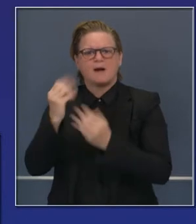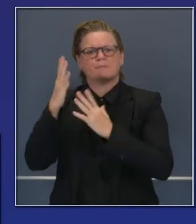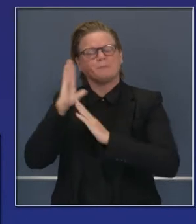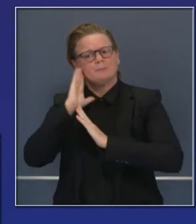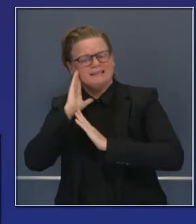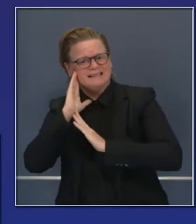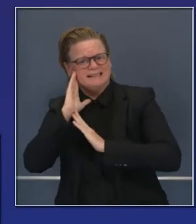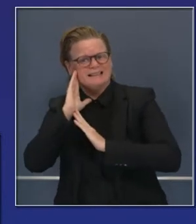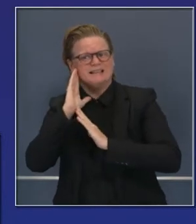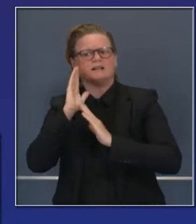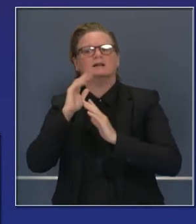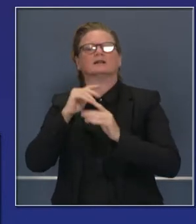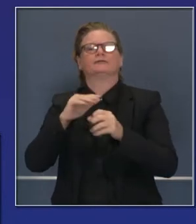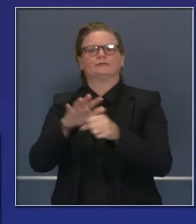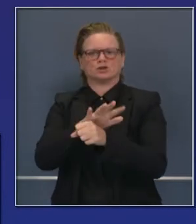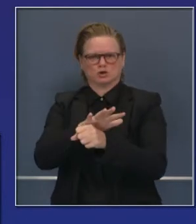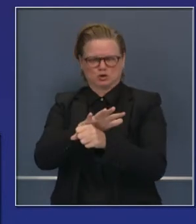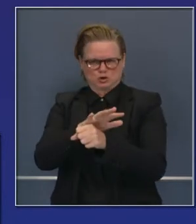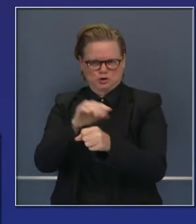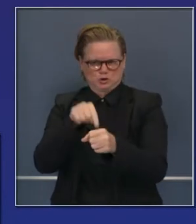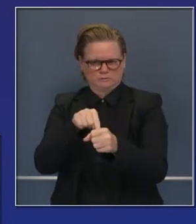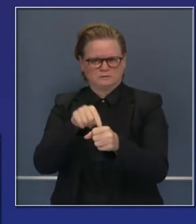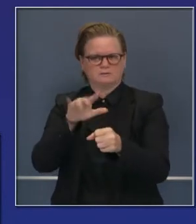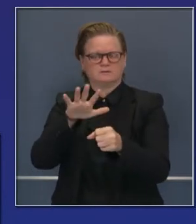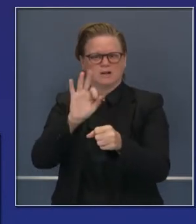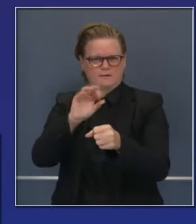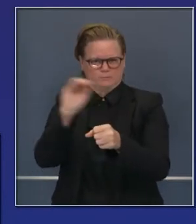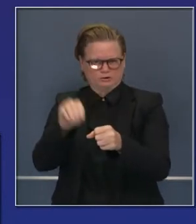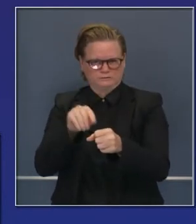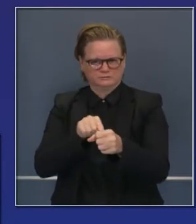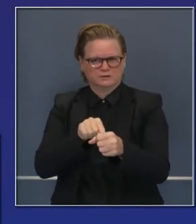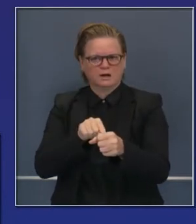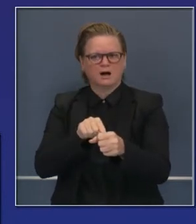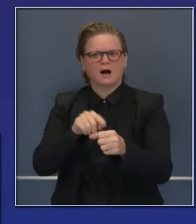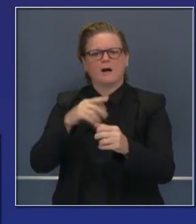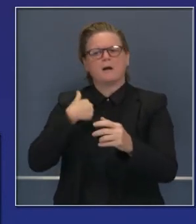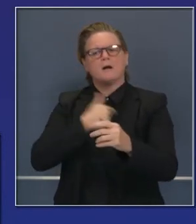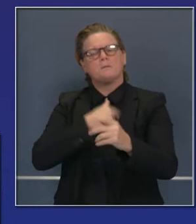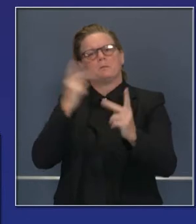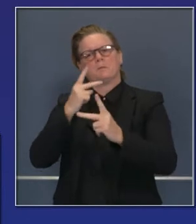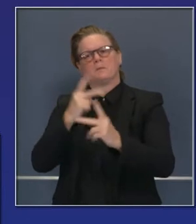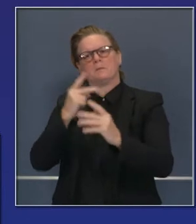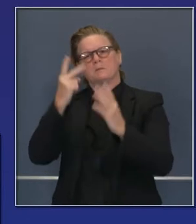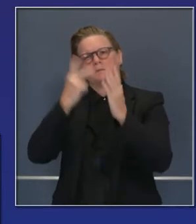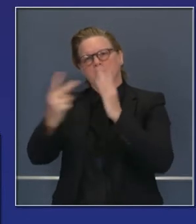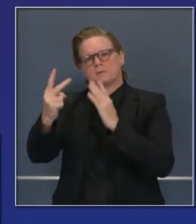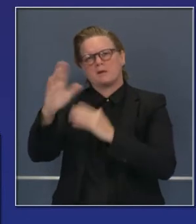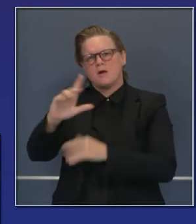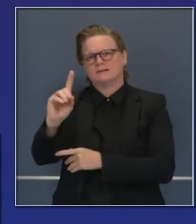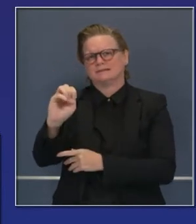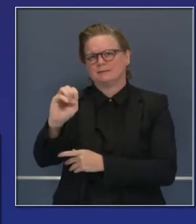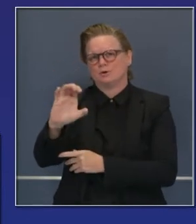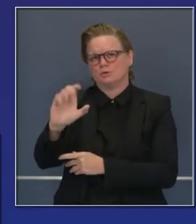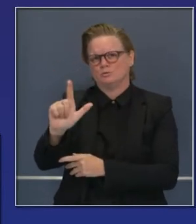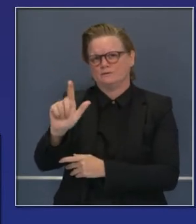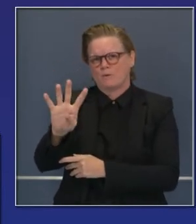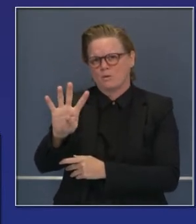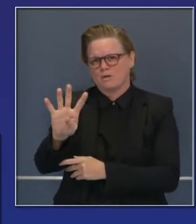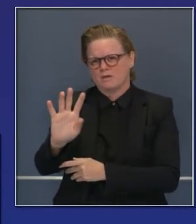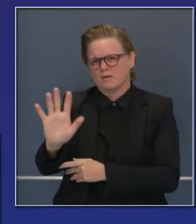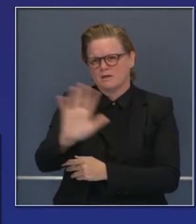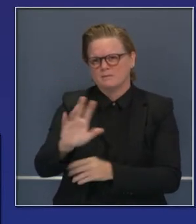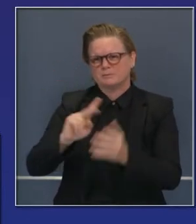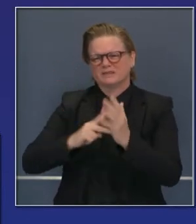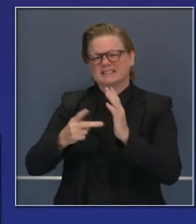de hospital están ocupadas actualmente y estamos proyectando para el 24 de diciembre,